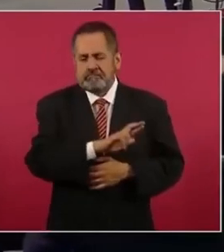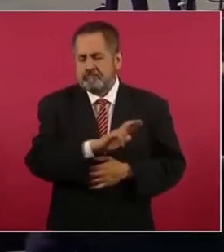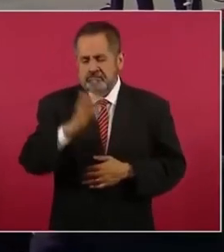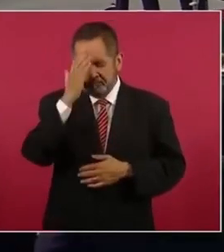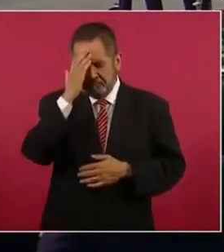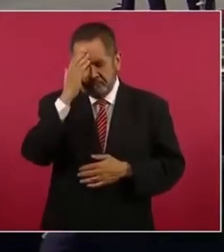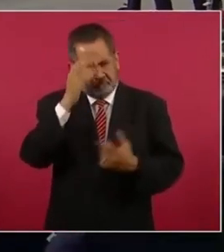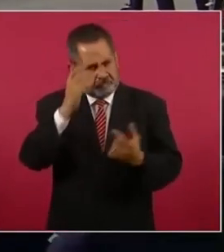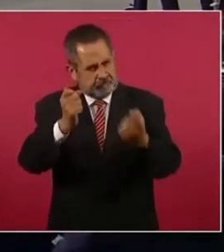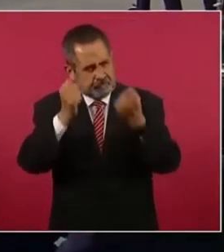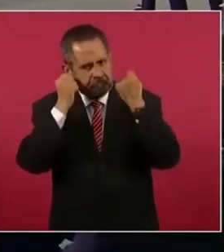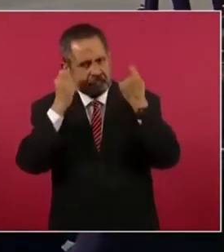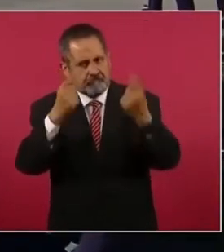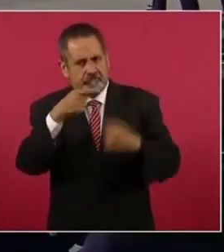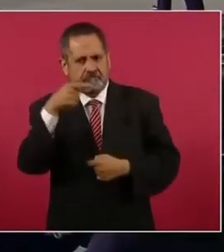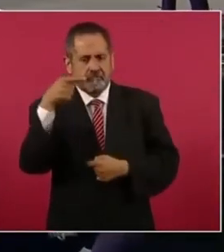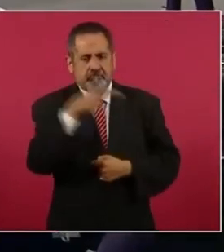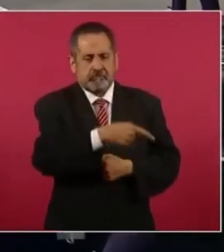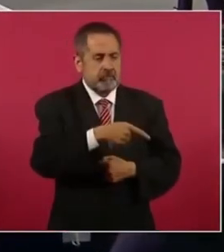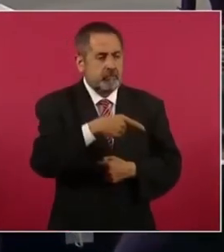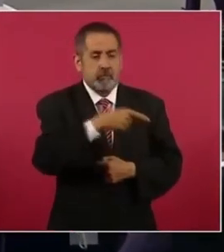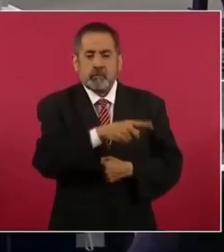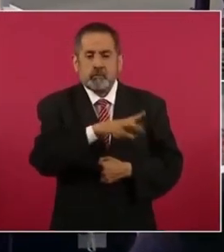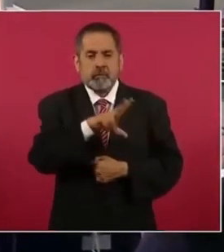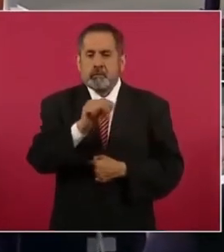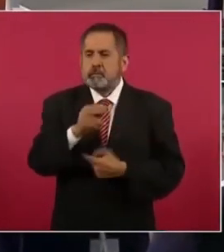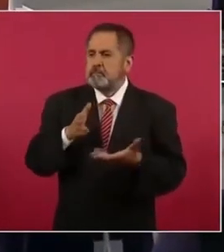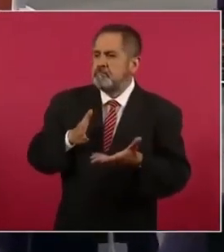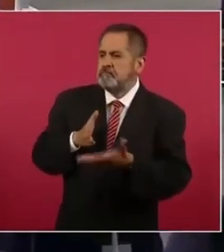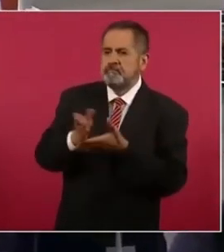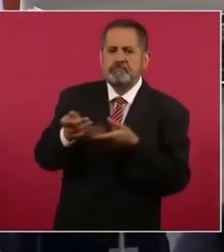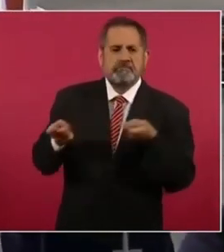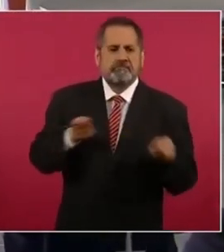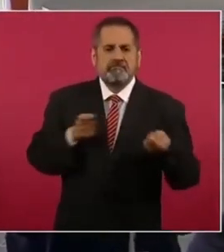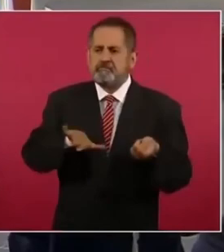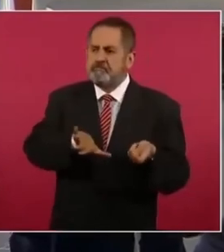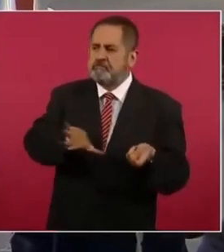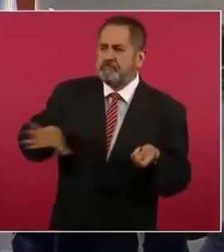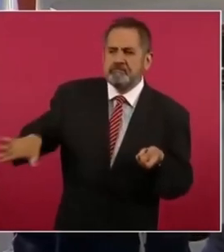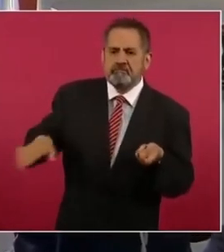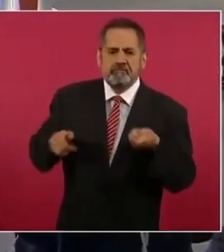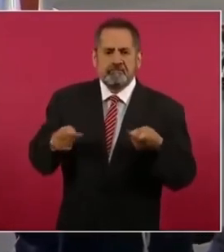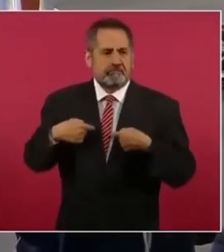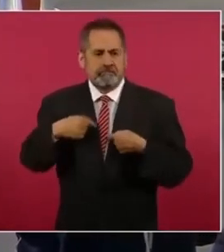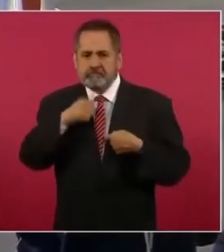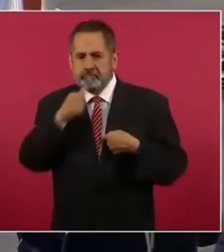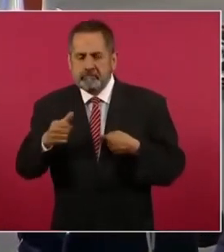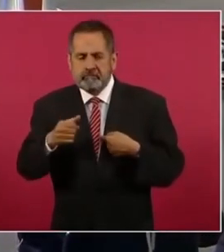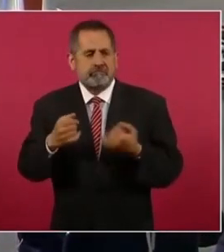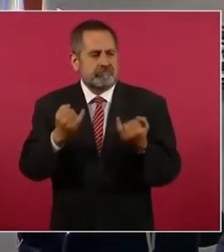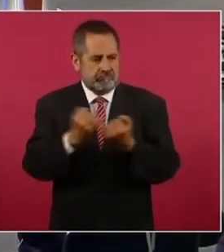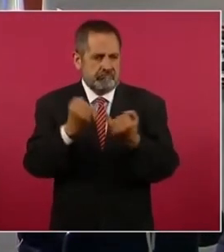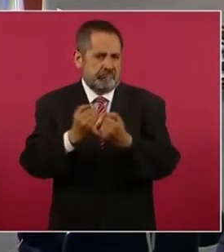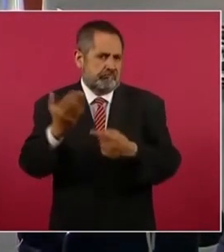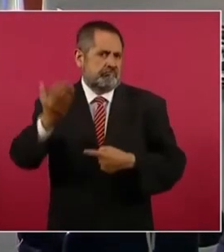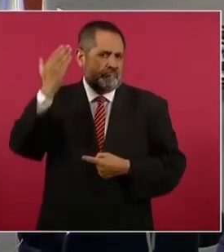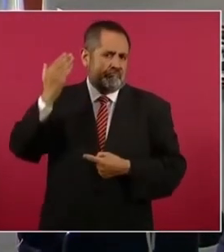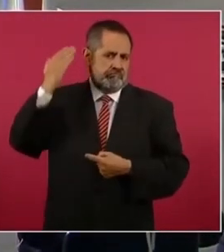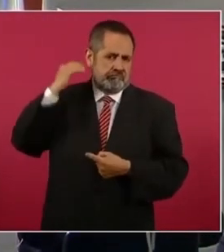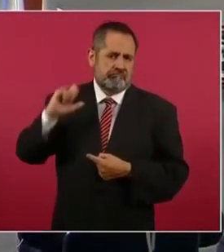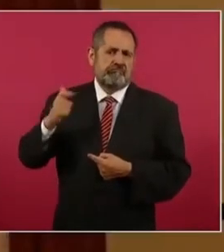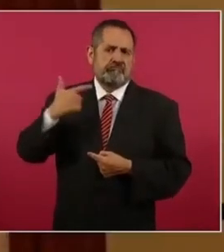el hecho de no haber intervenido como lo hicieron otros